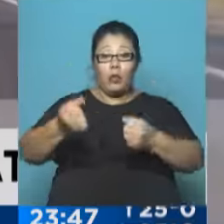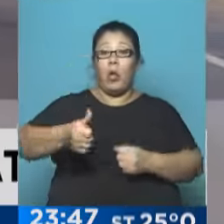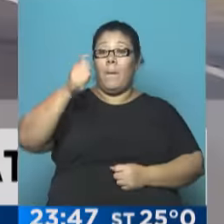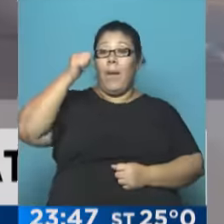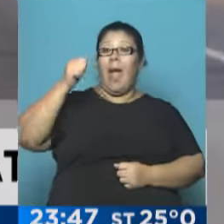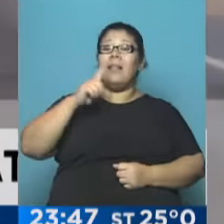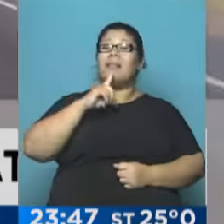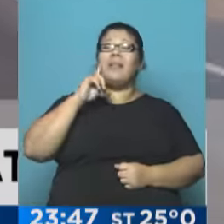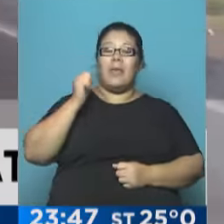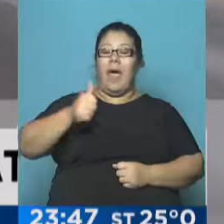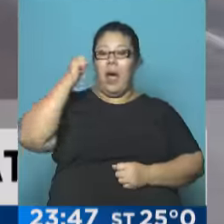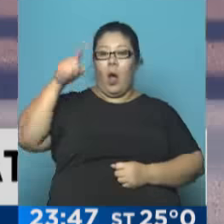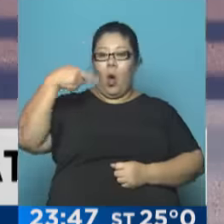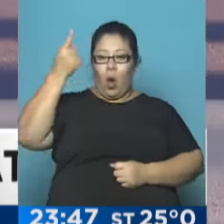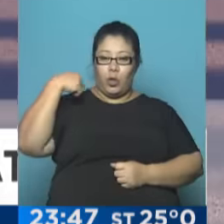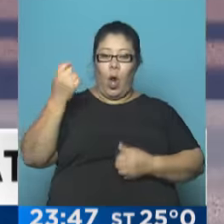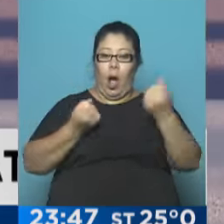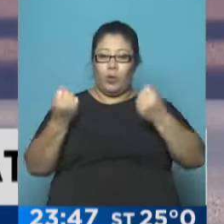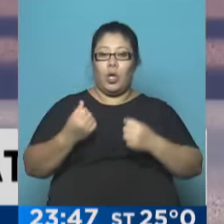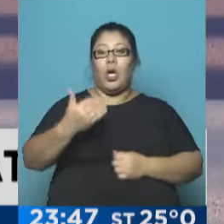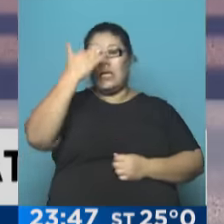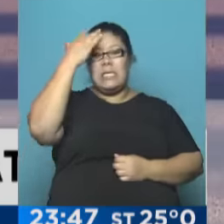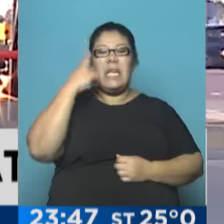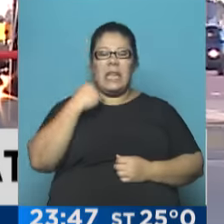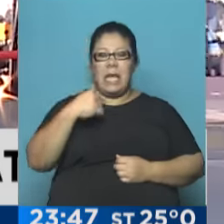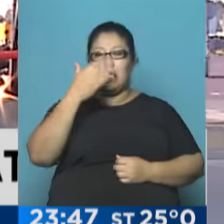quincena? Una quincena. Volvemos el 16.